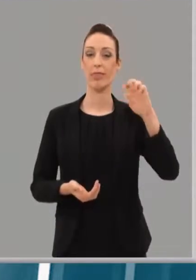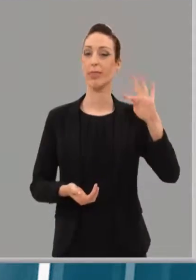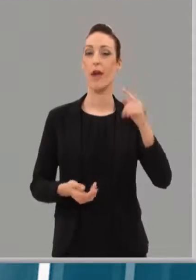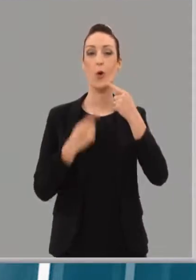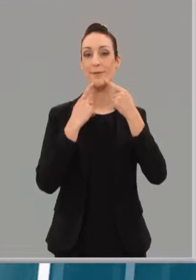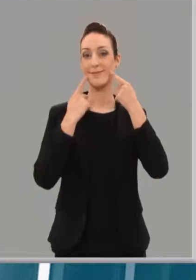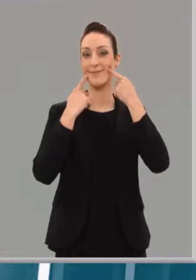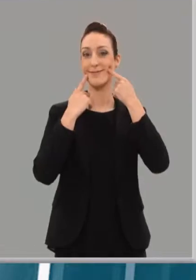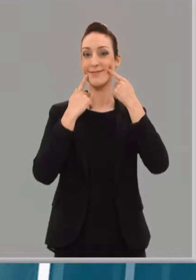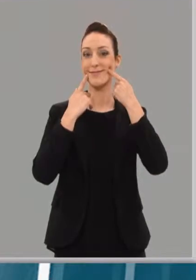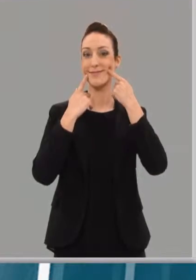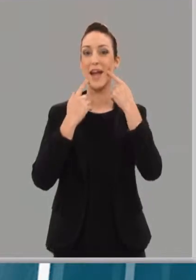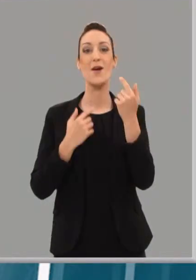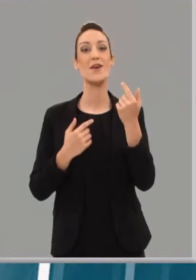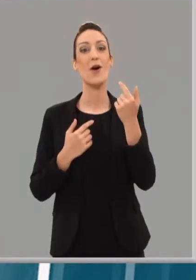Os espero en La Rioja.